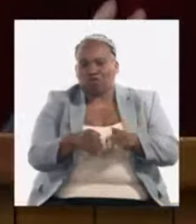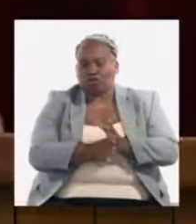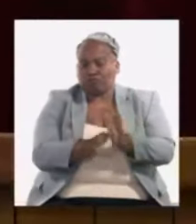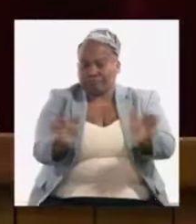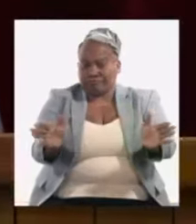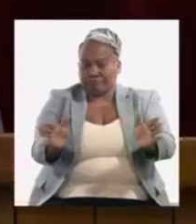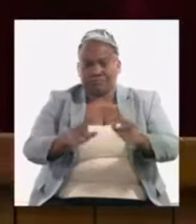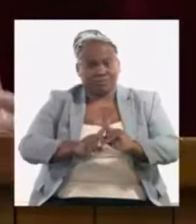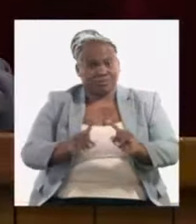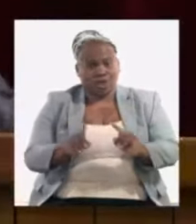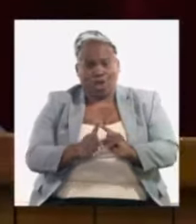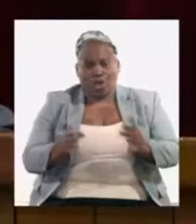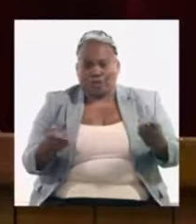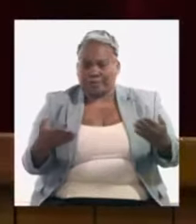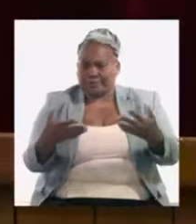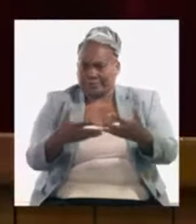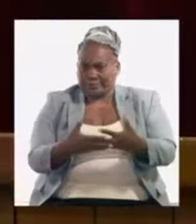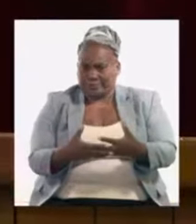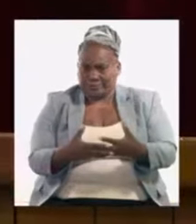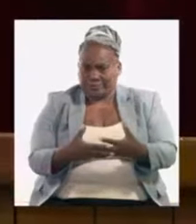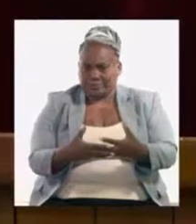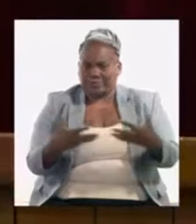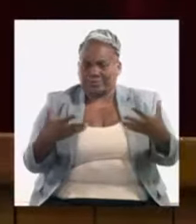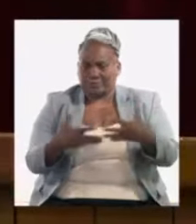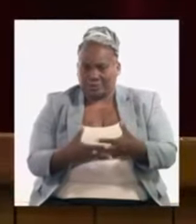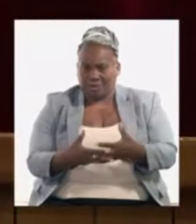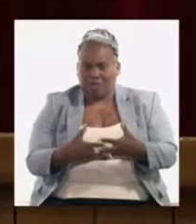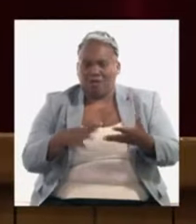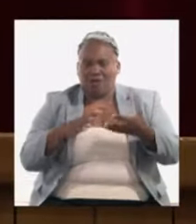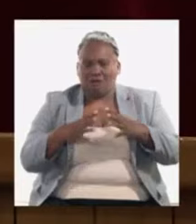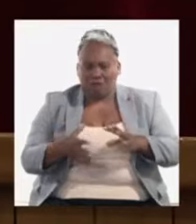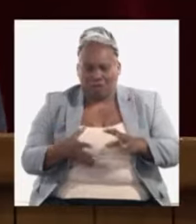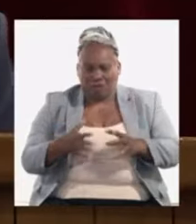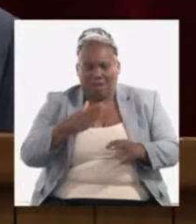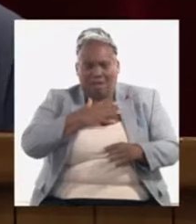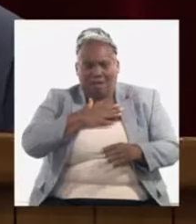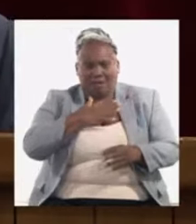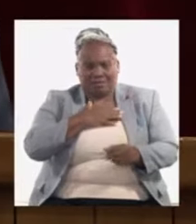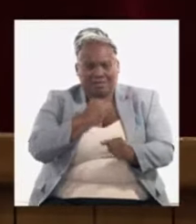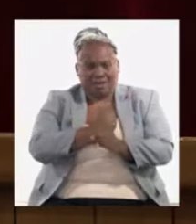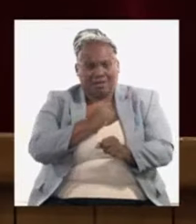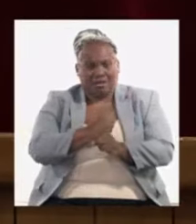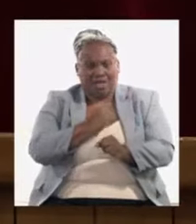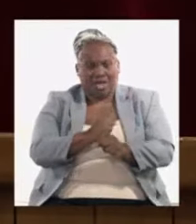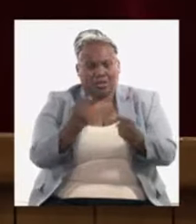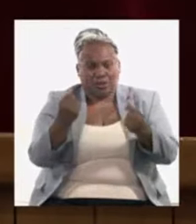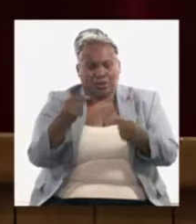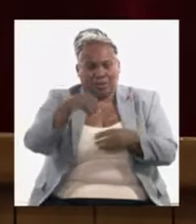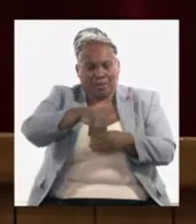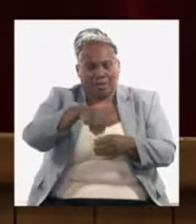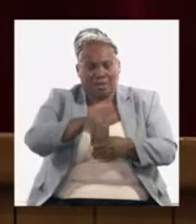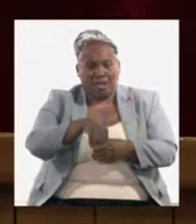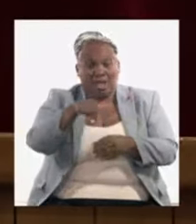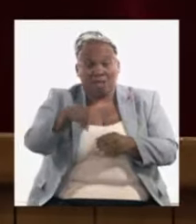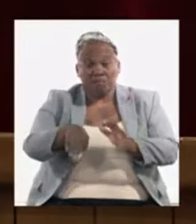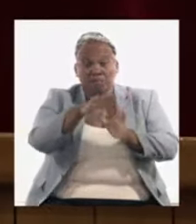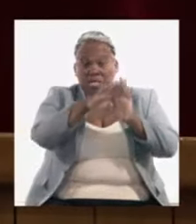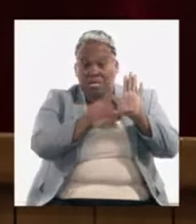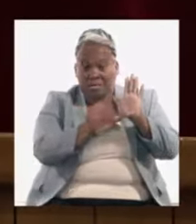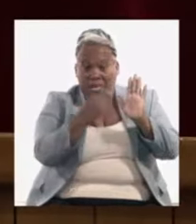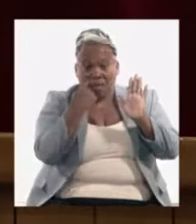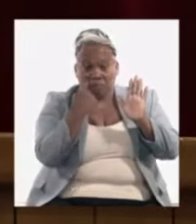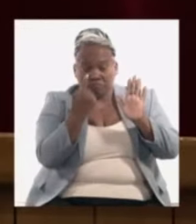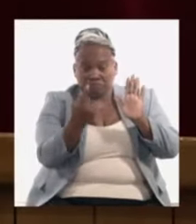un poco que de ciencia ficción está conectado con la forma en que estamos operando en la economía y hay medidas ahí como ustedes pueden apreciar